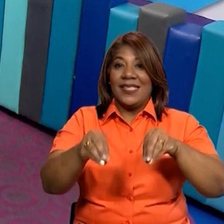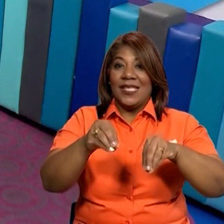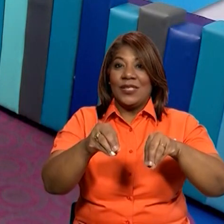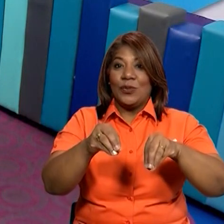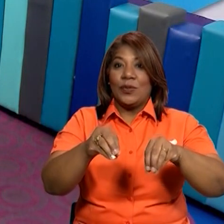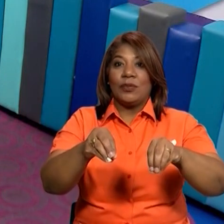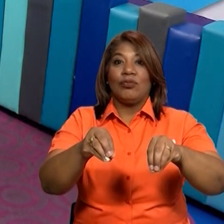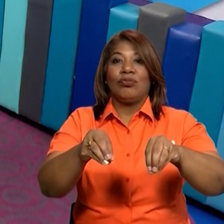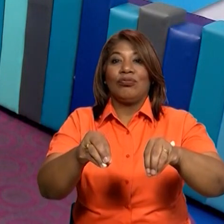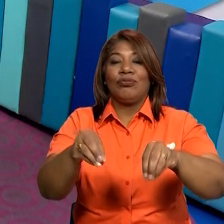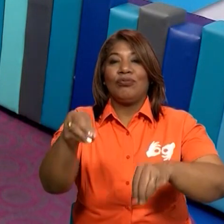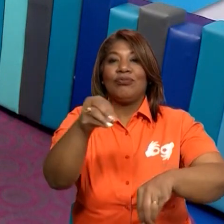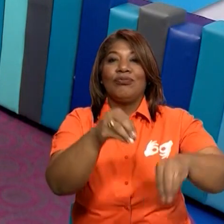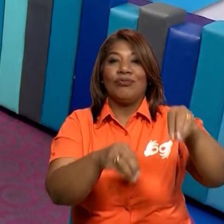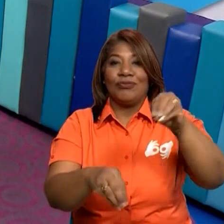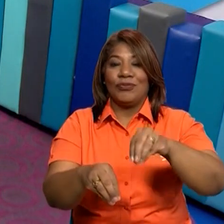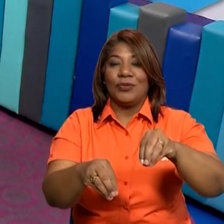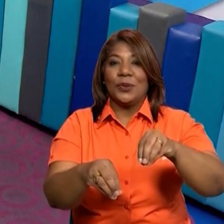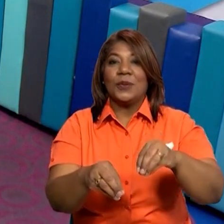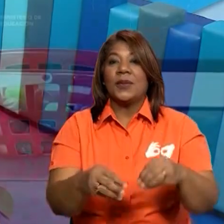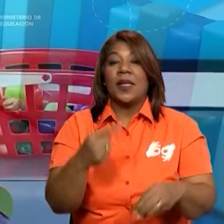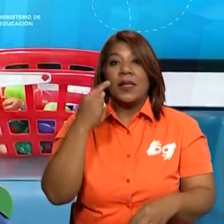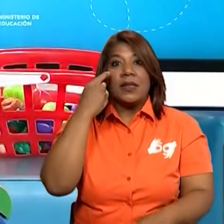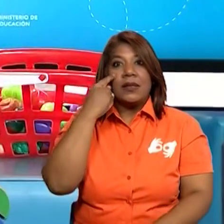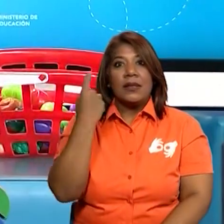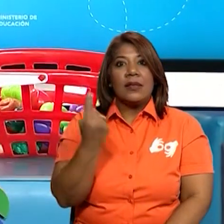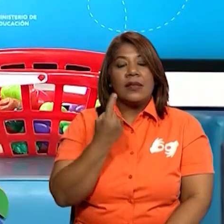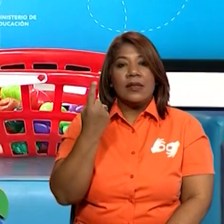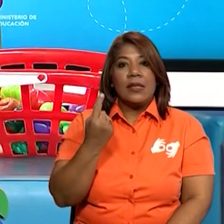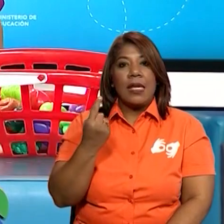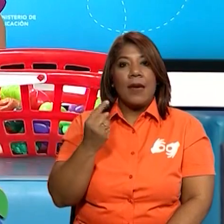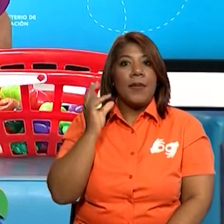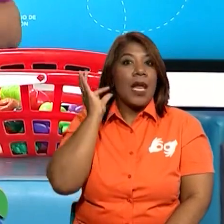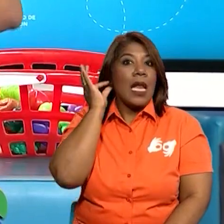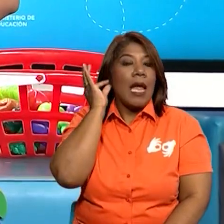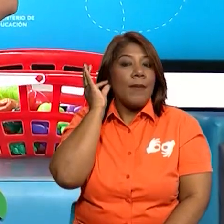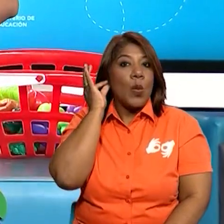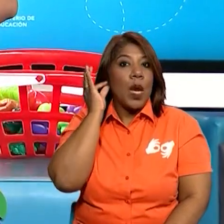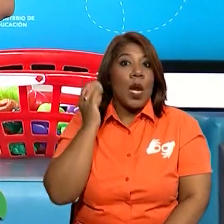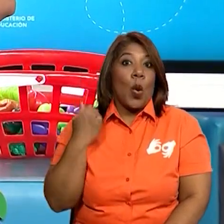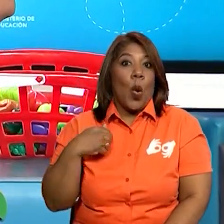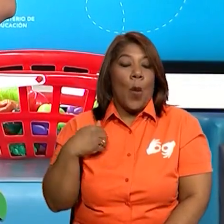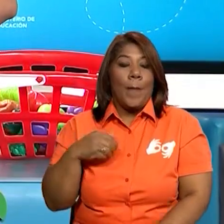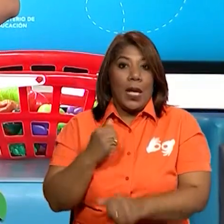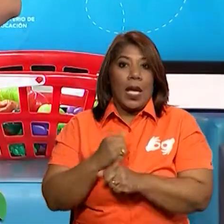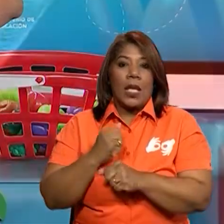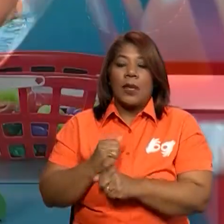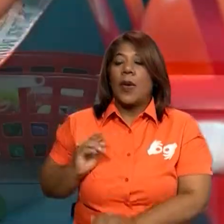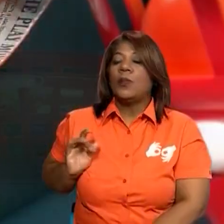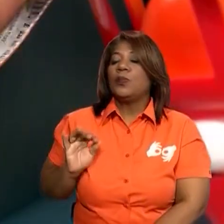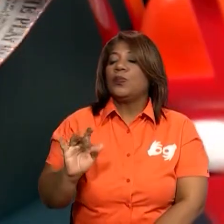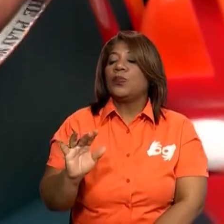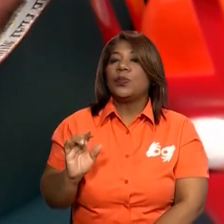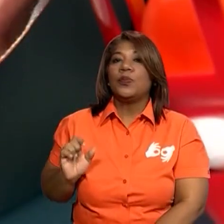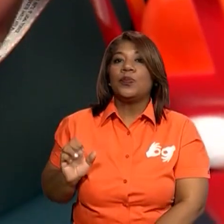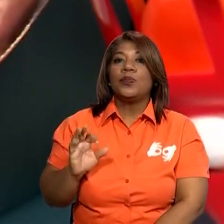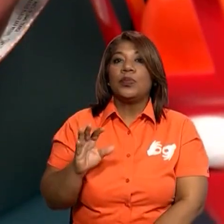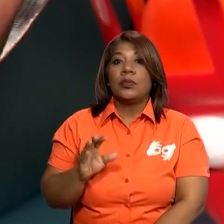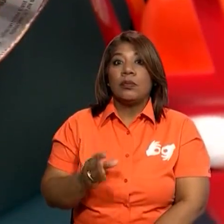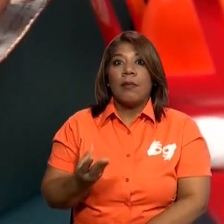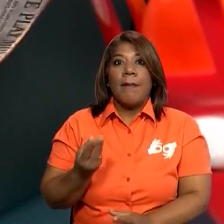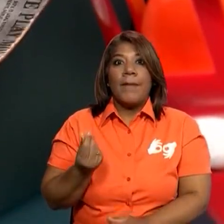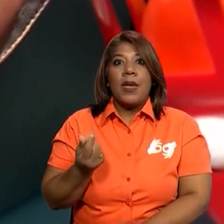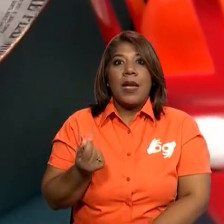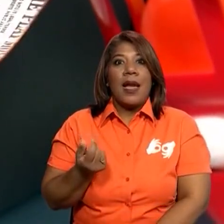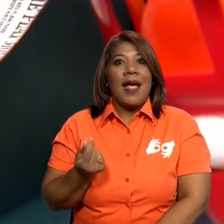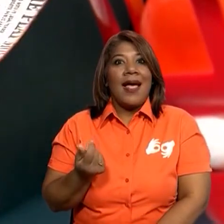registradora, la cual nos muestra siempre, la cajera lo tiene, y allí tiene colocado la cantidad de dinero